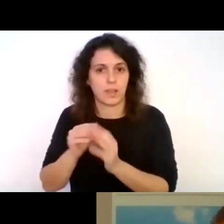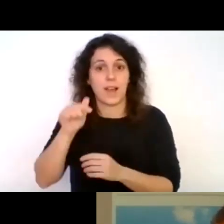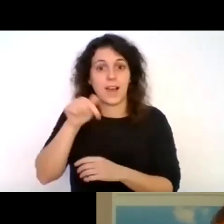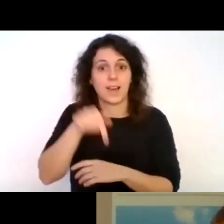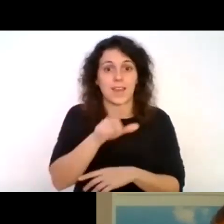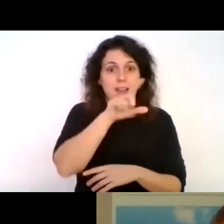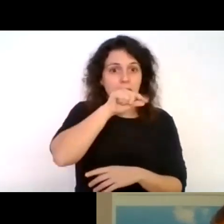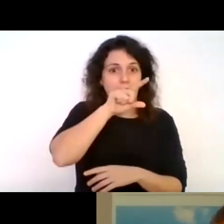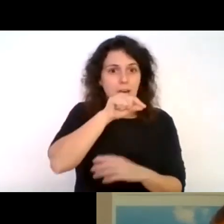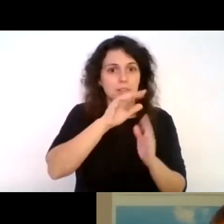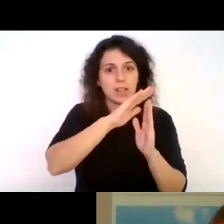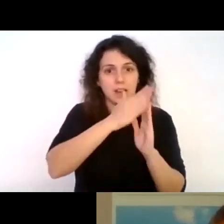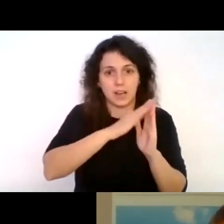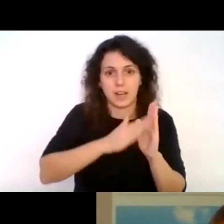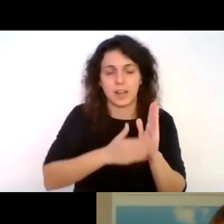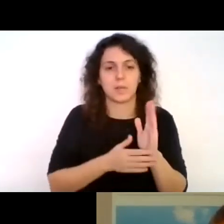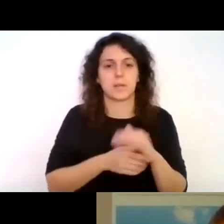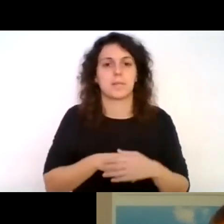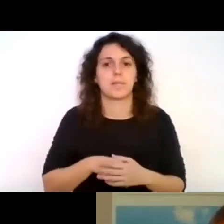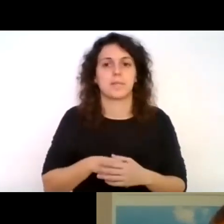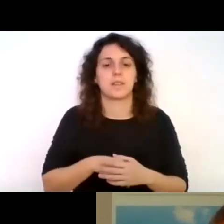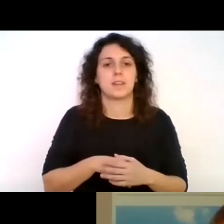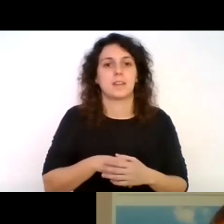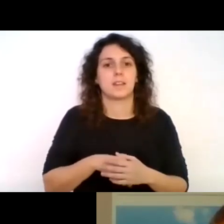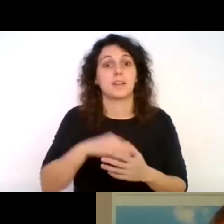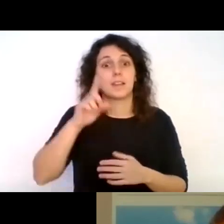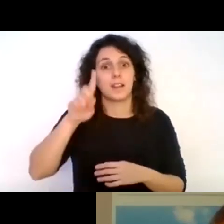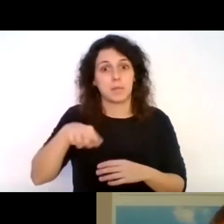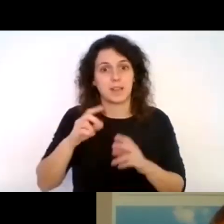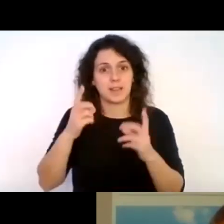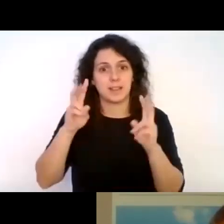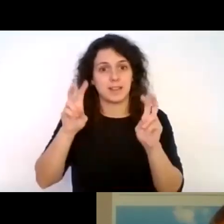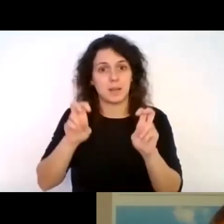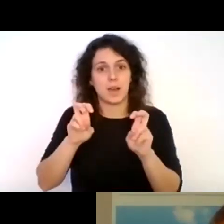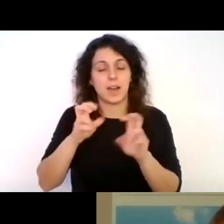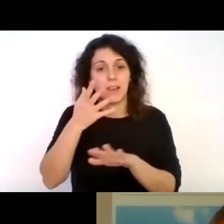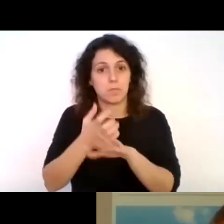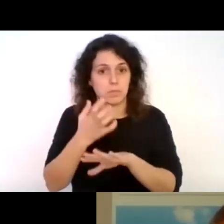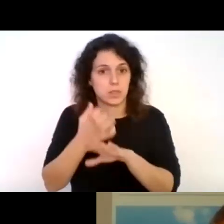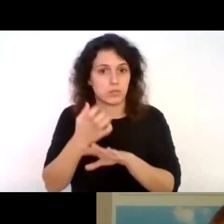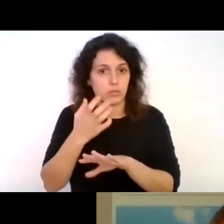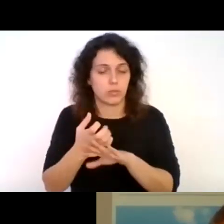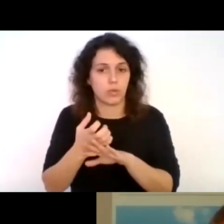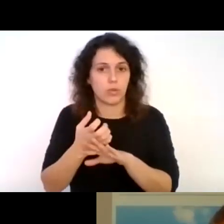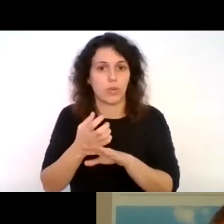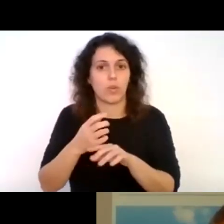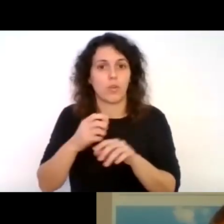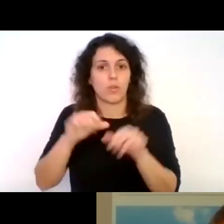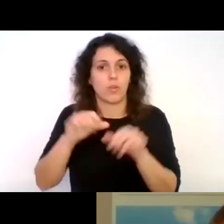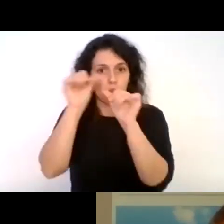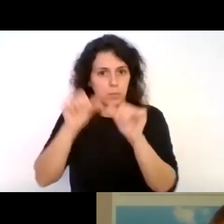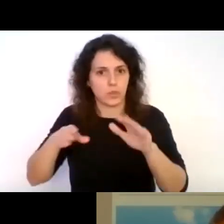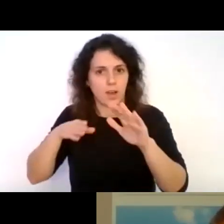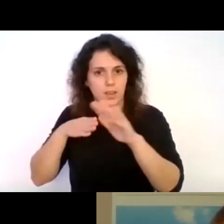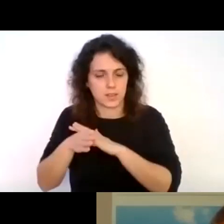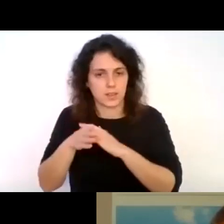serían en relieve y, bueno, también el tema de la impresión acá en un formato accesible y que